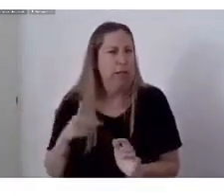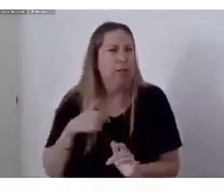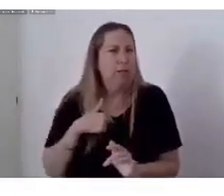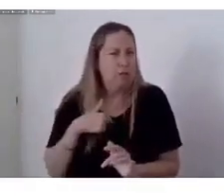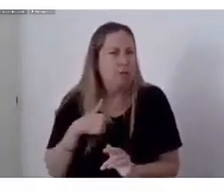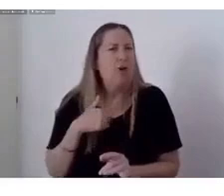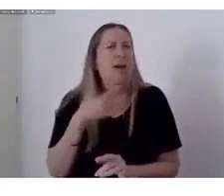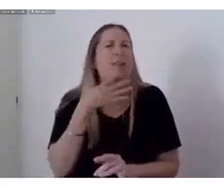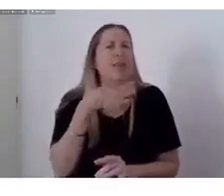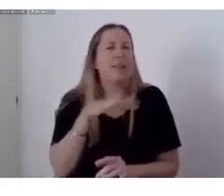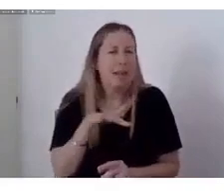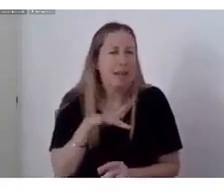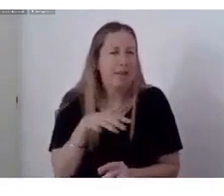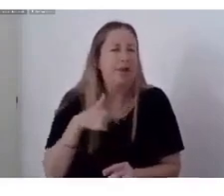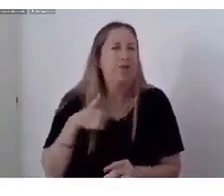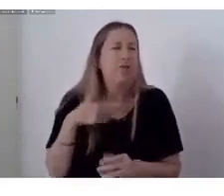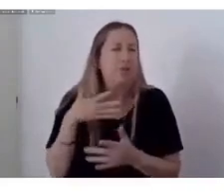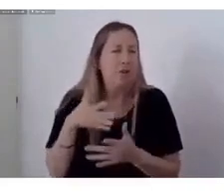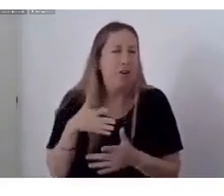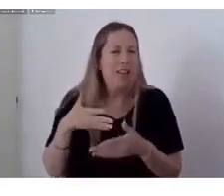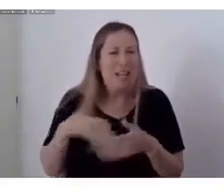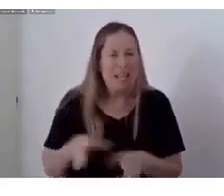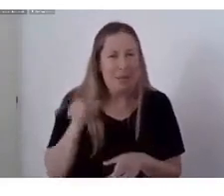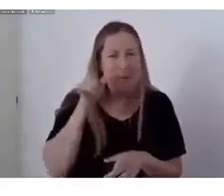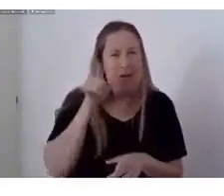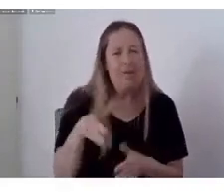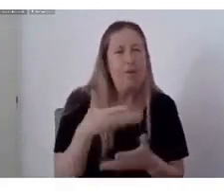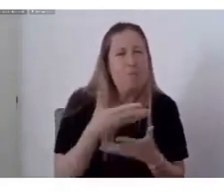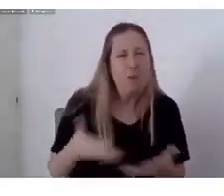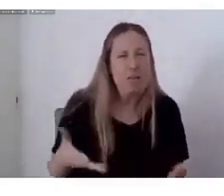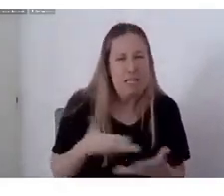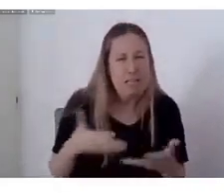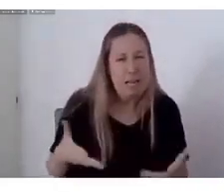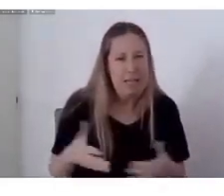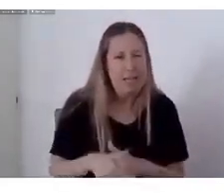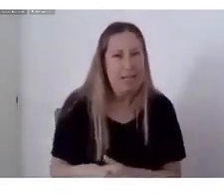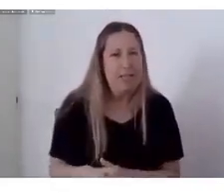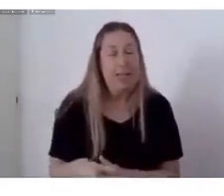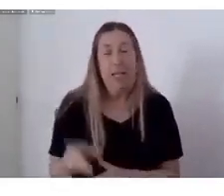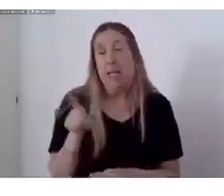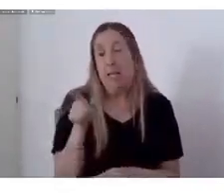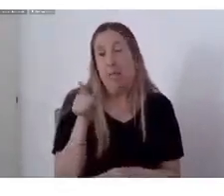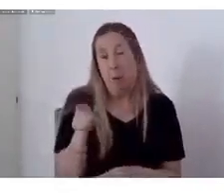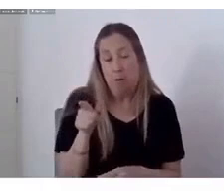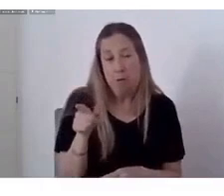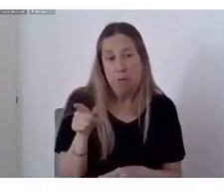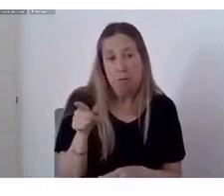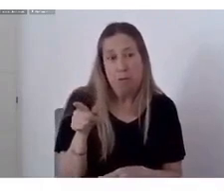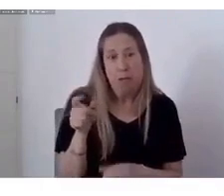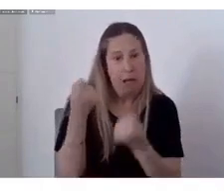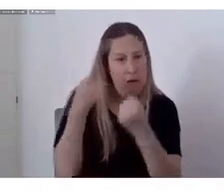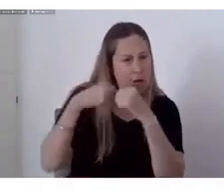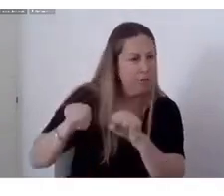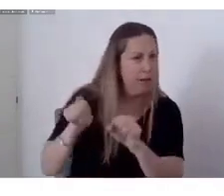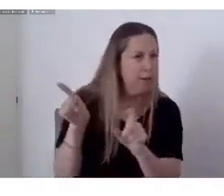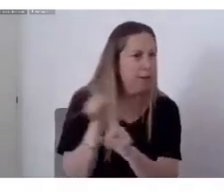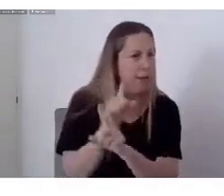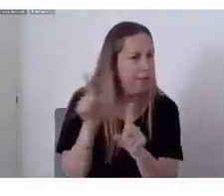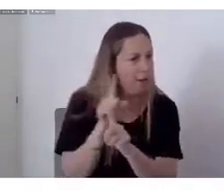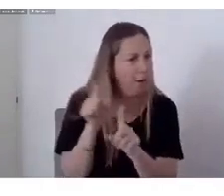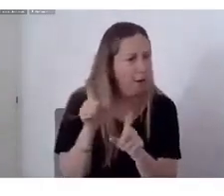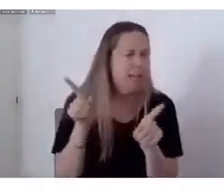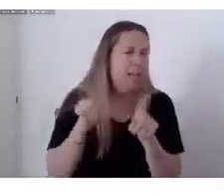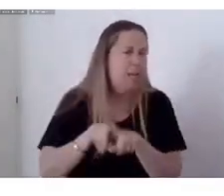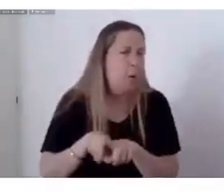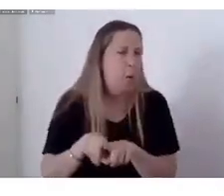Nací Para molestarte Y no escondas La cabeza Que no sos Una avestruz Si